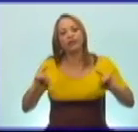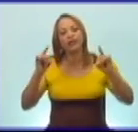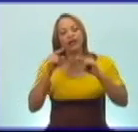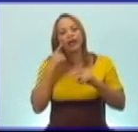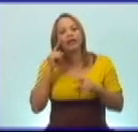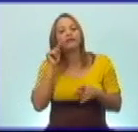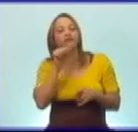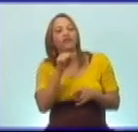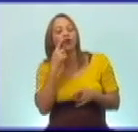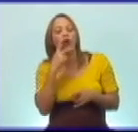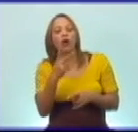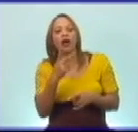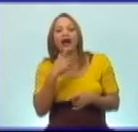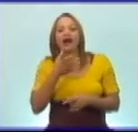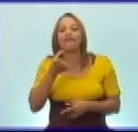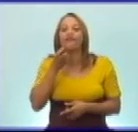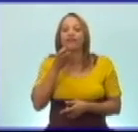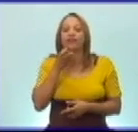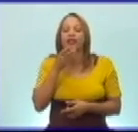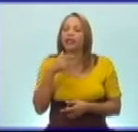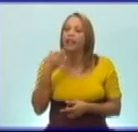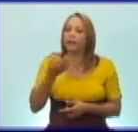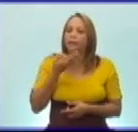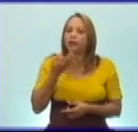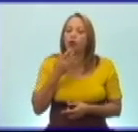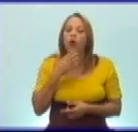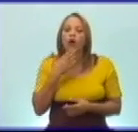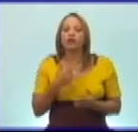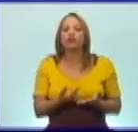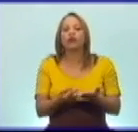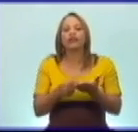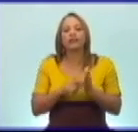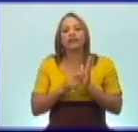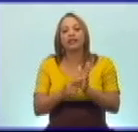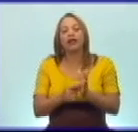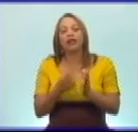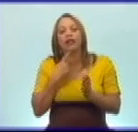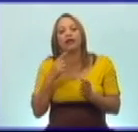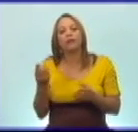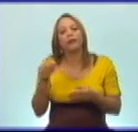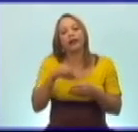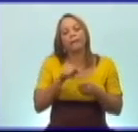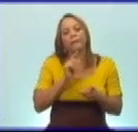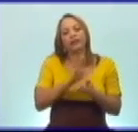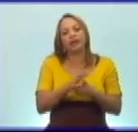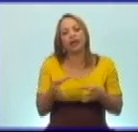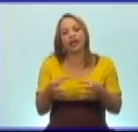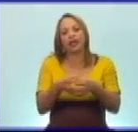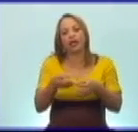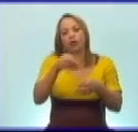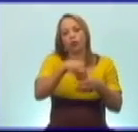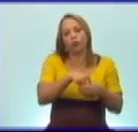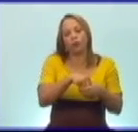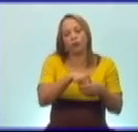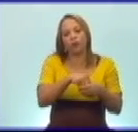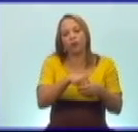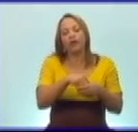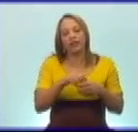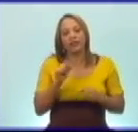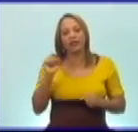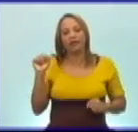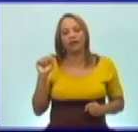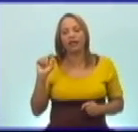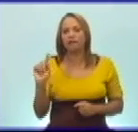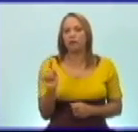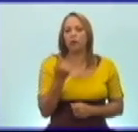Fidel y les habló para solicitarle su disposición de pasar a la FARC. Eduardo fue uno de los